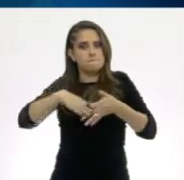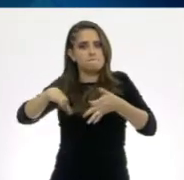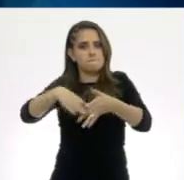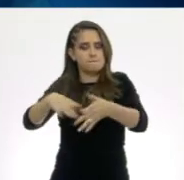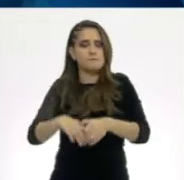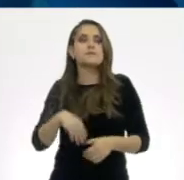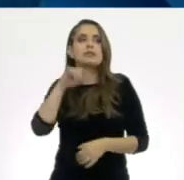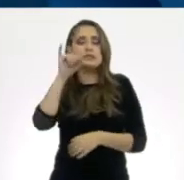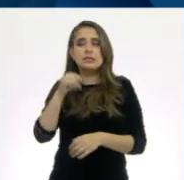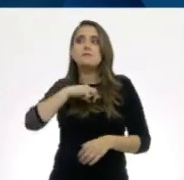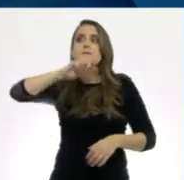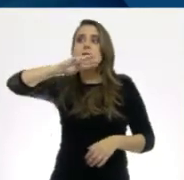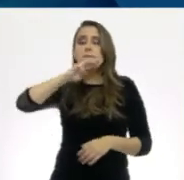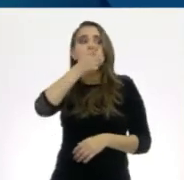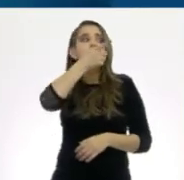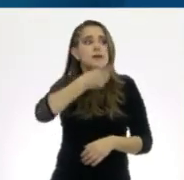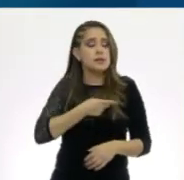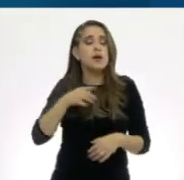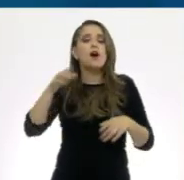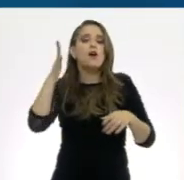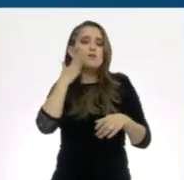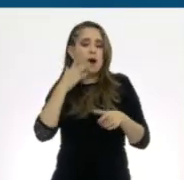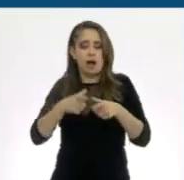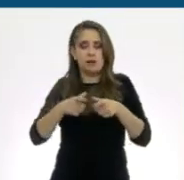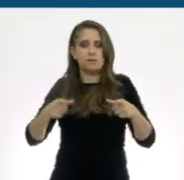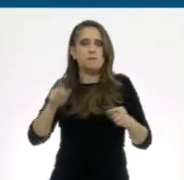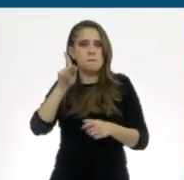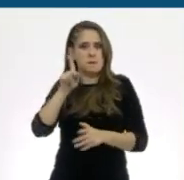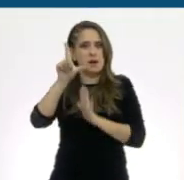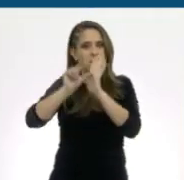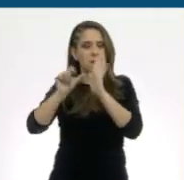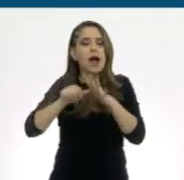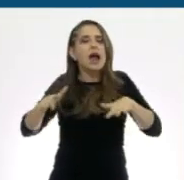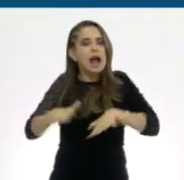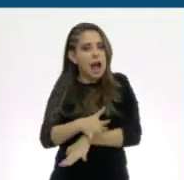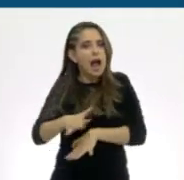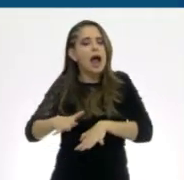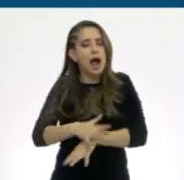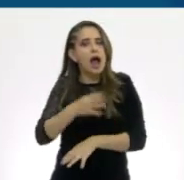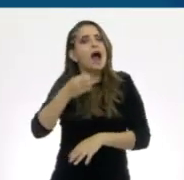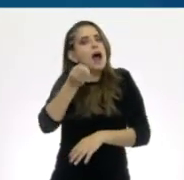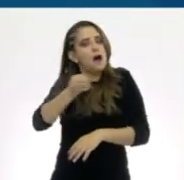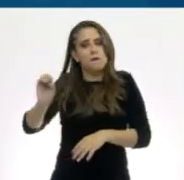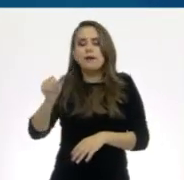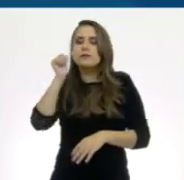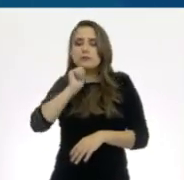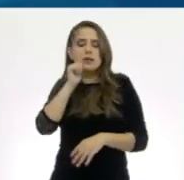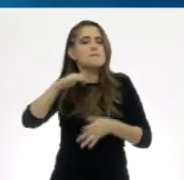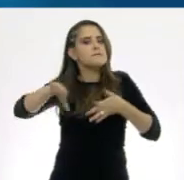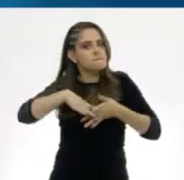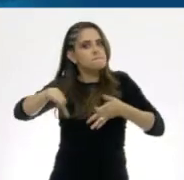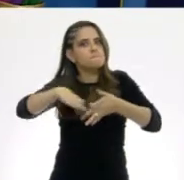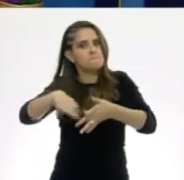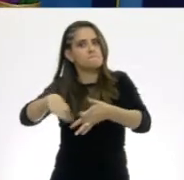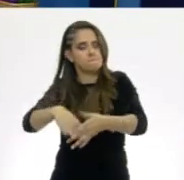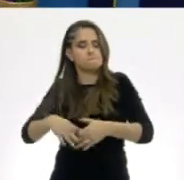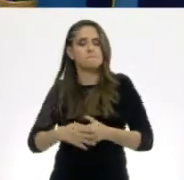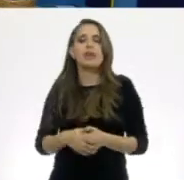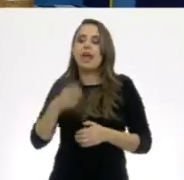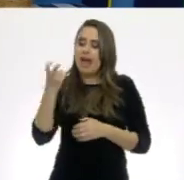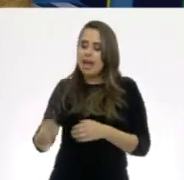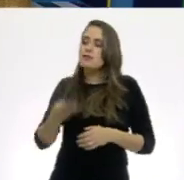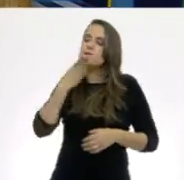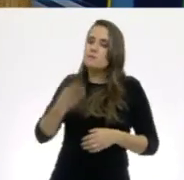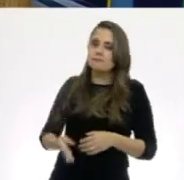cambio de toallas sanitarias es muy importante y que lo hacen las niñas durante la menstruación. ¡Excelente, Tom!